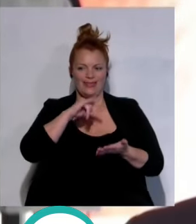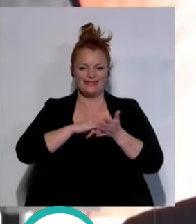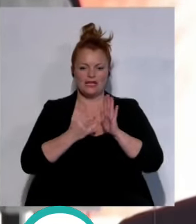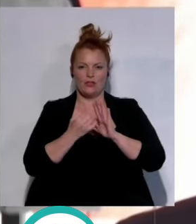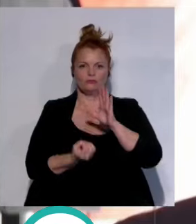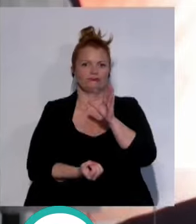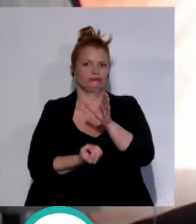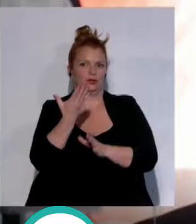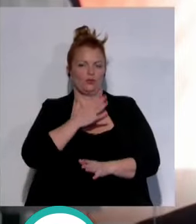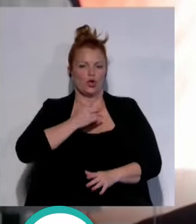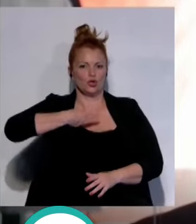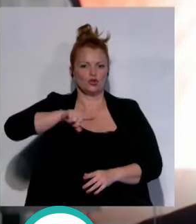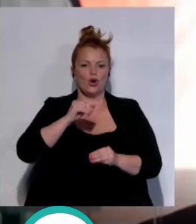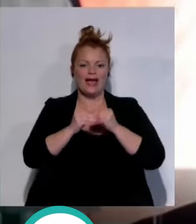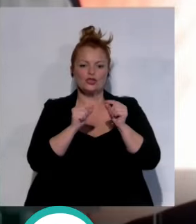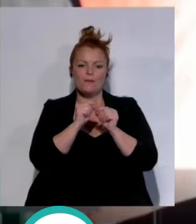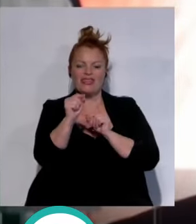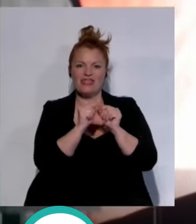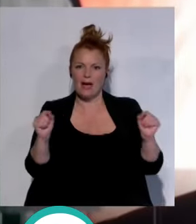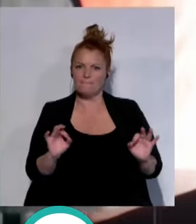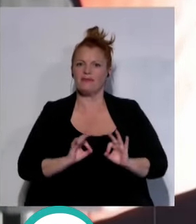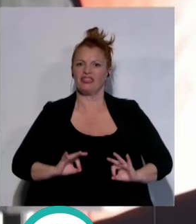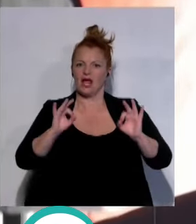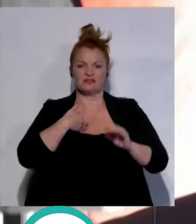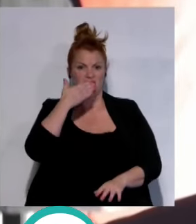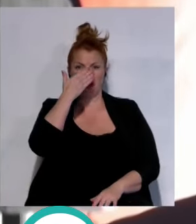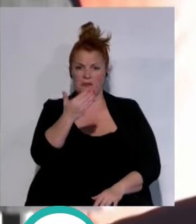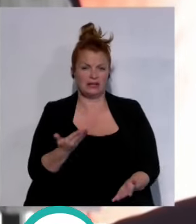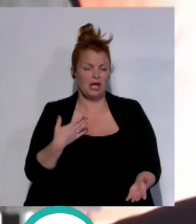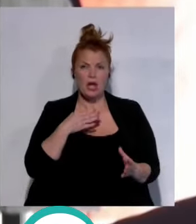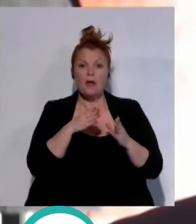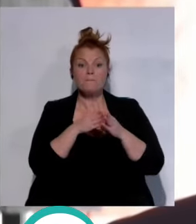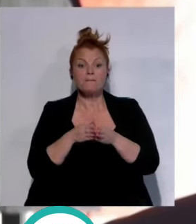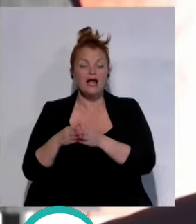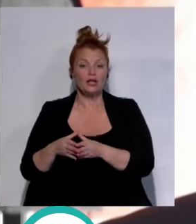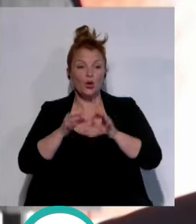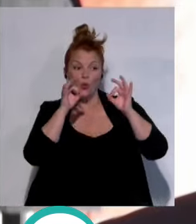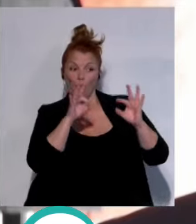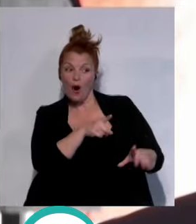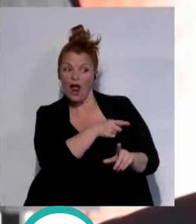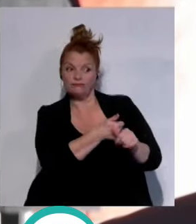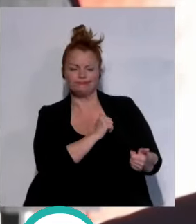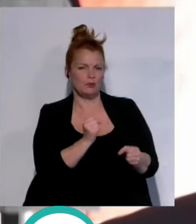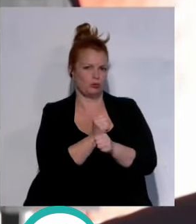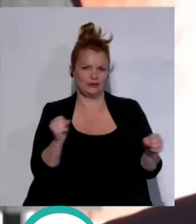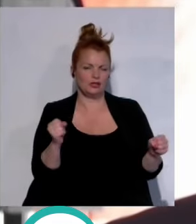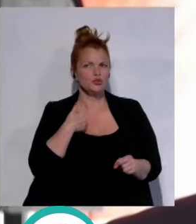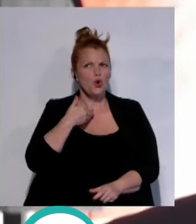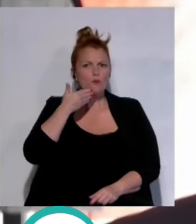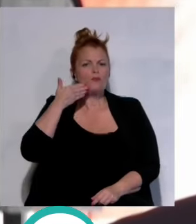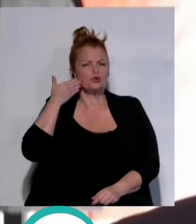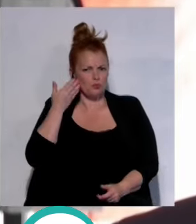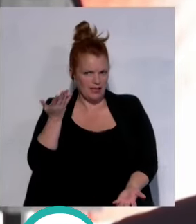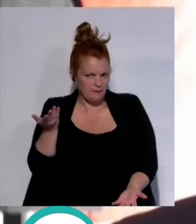nosotros hecho a medida y ahora mismo pues sinceramente os digo que no hay barco que se le iguale al pura vida pero yo no presumo de eso sino